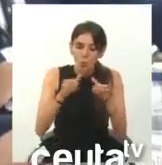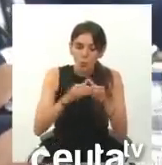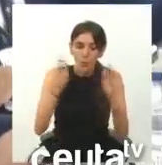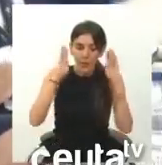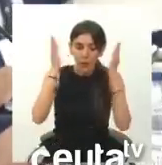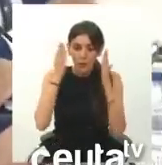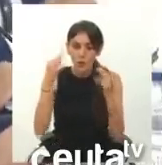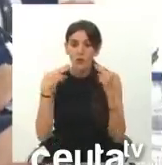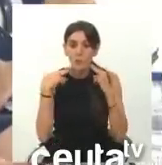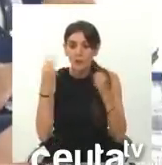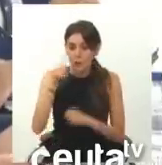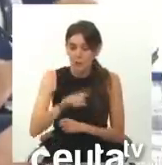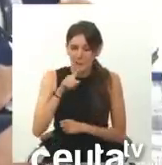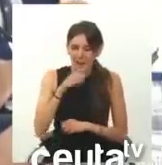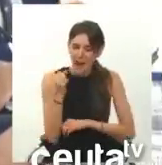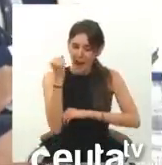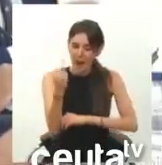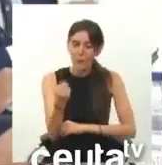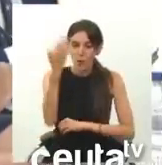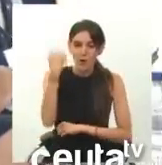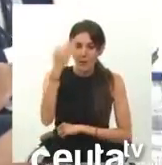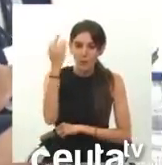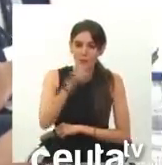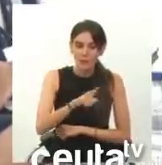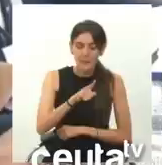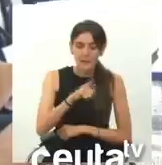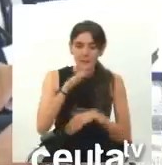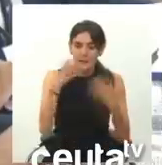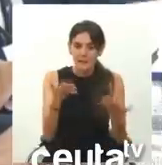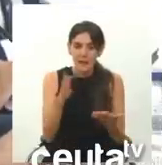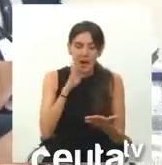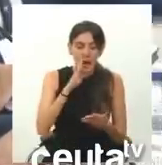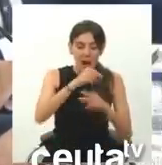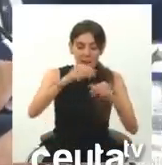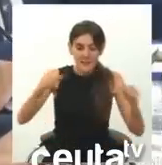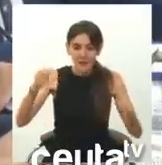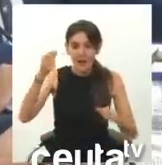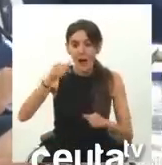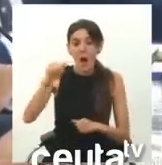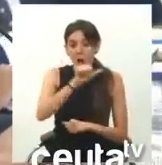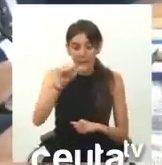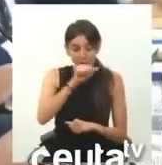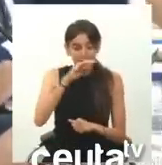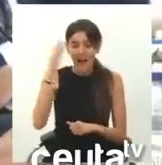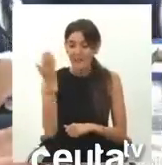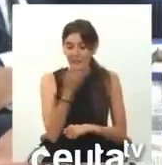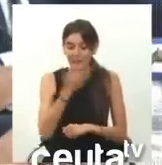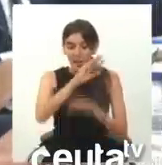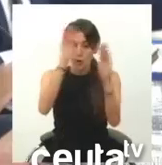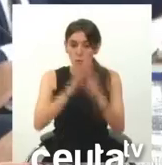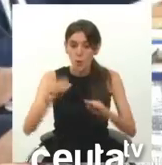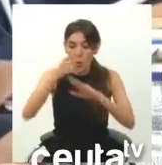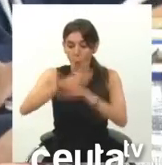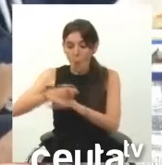Congreso de los Diputados, apoya que Marruecos posea el Sahara Occidental, violando las resoluciones y los